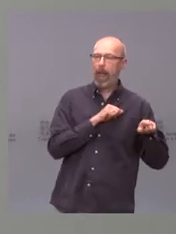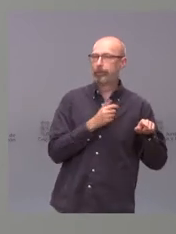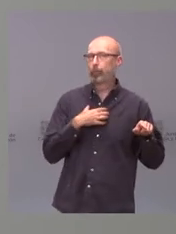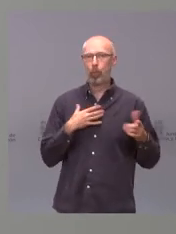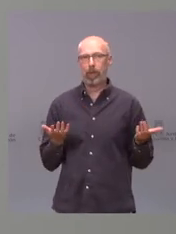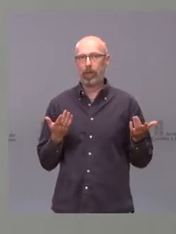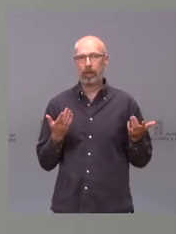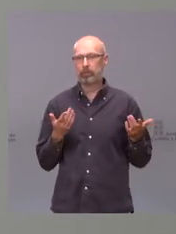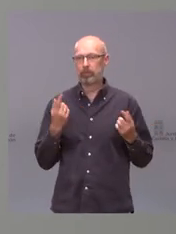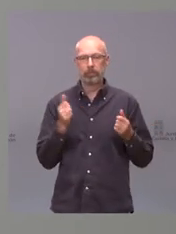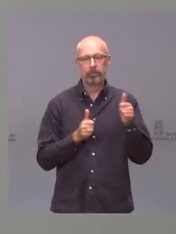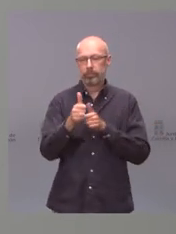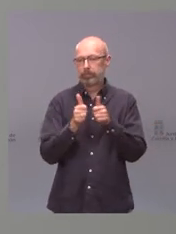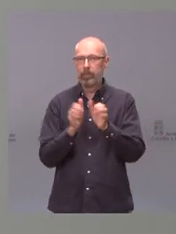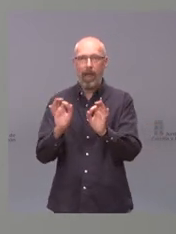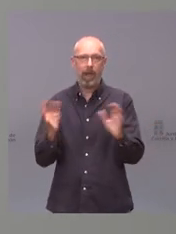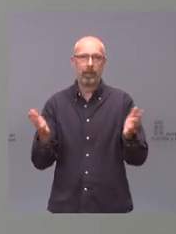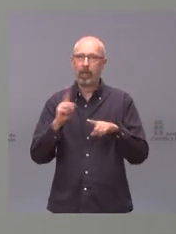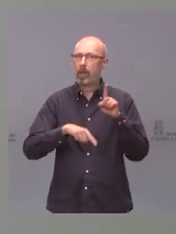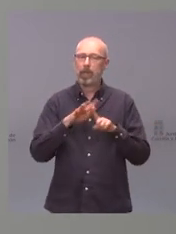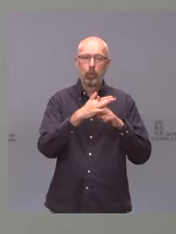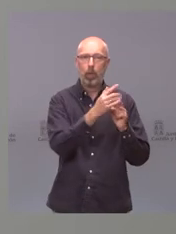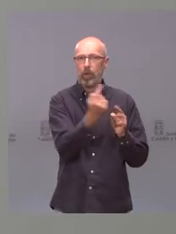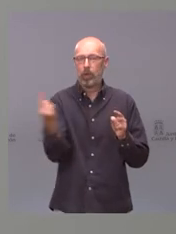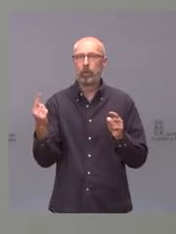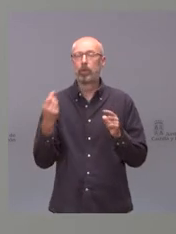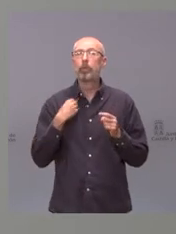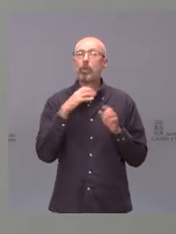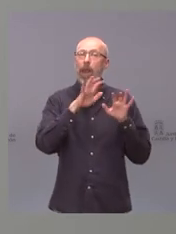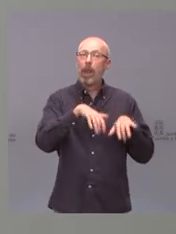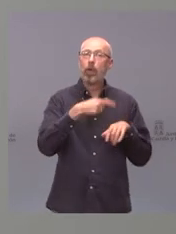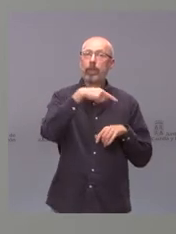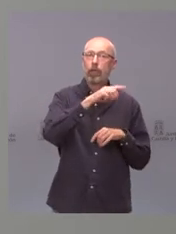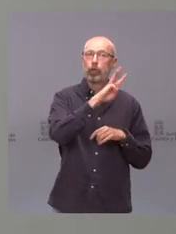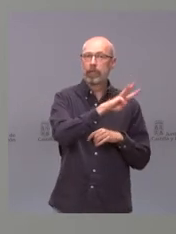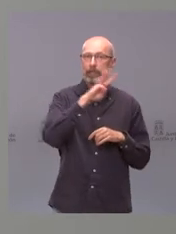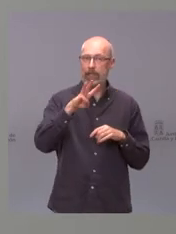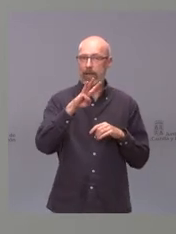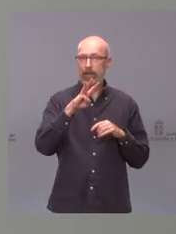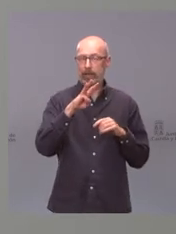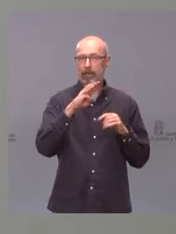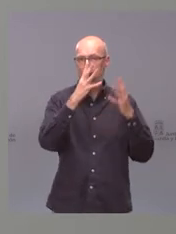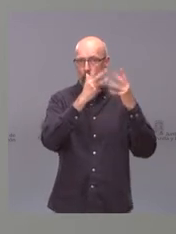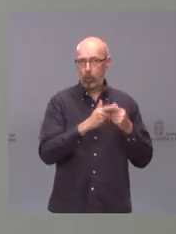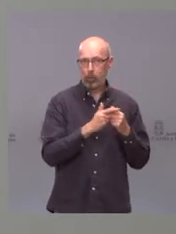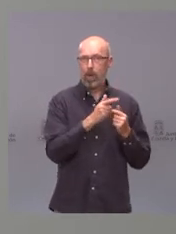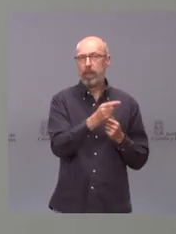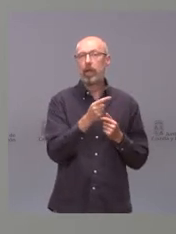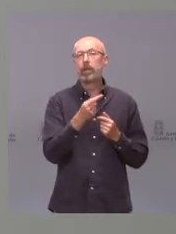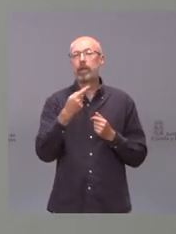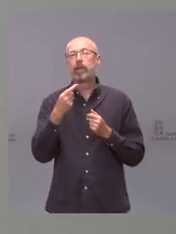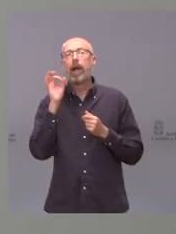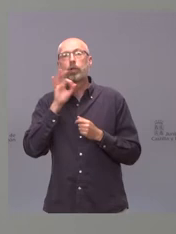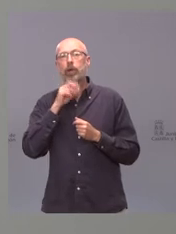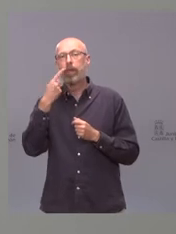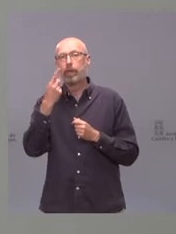en cuanto a la incidencia acumulada en León era 133 y en Astorga 130 esperemos que no lleguen a 150